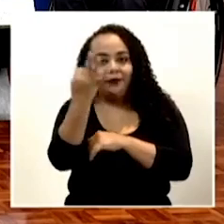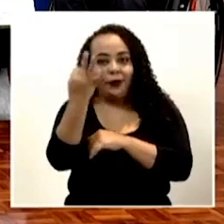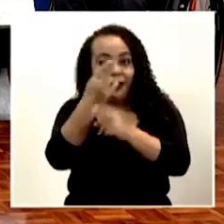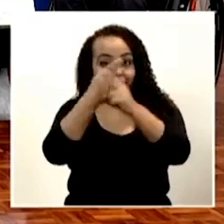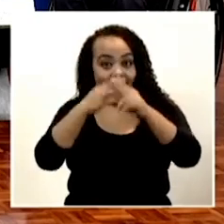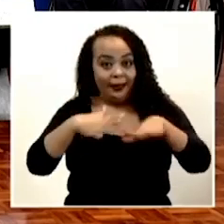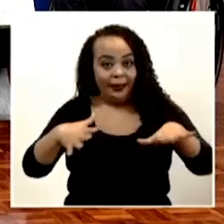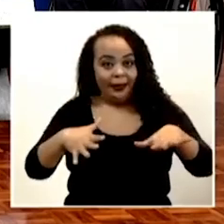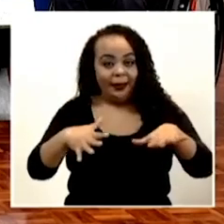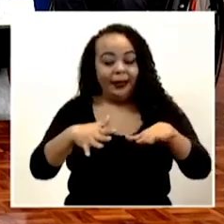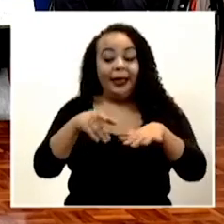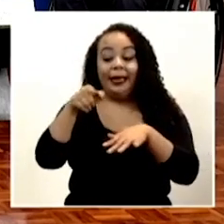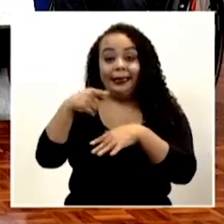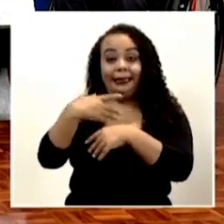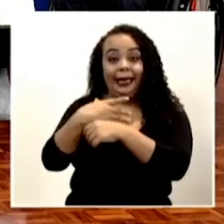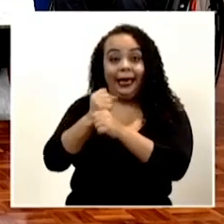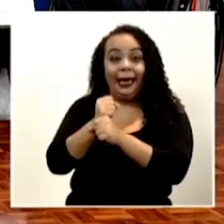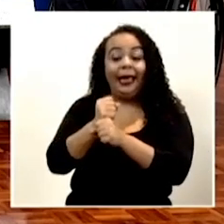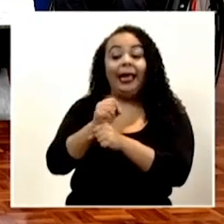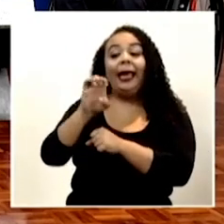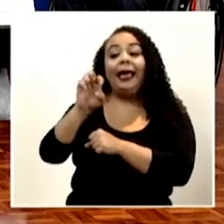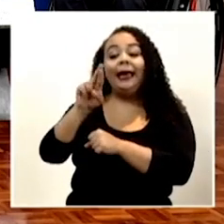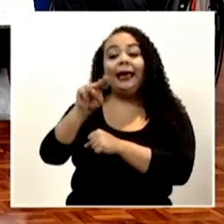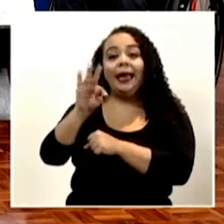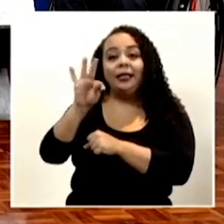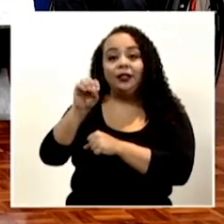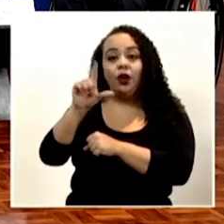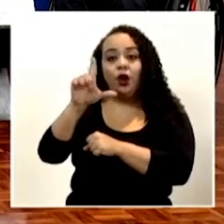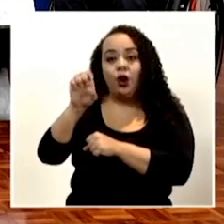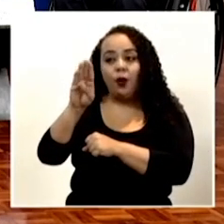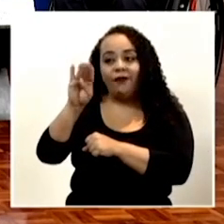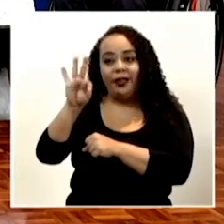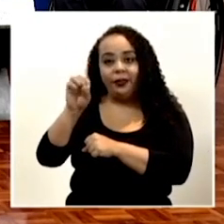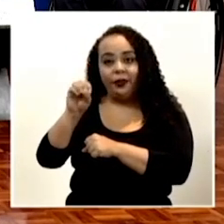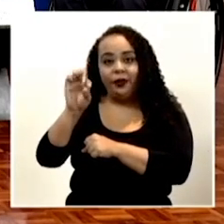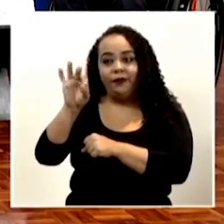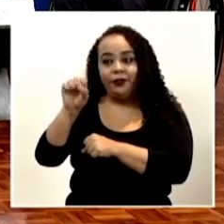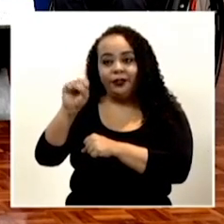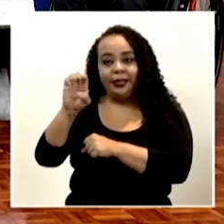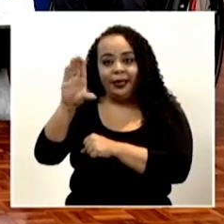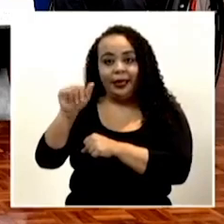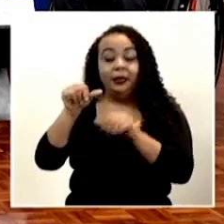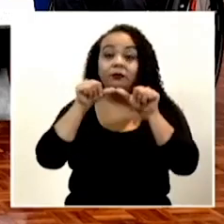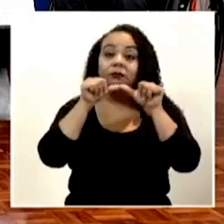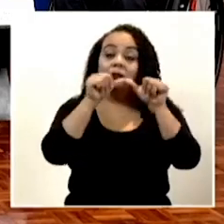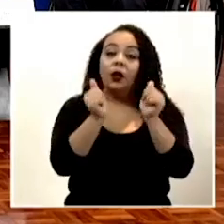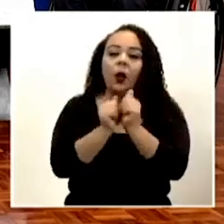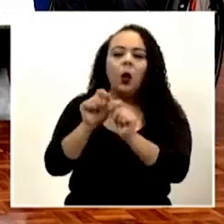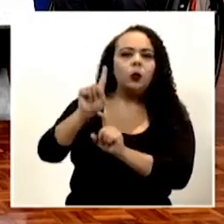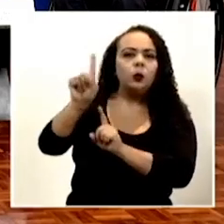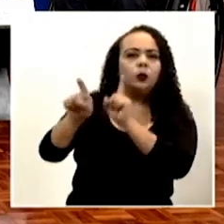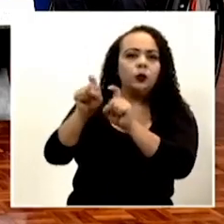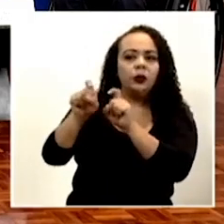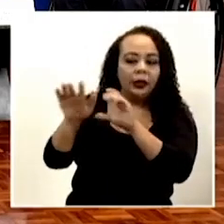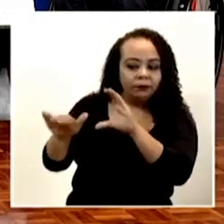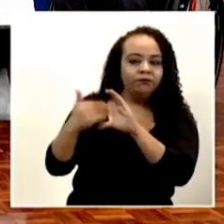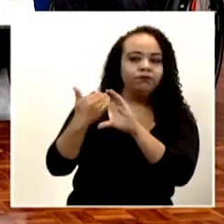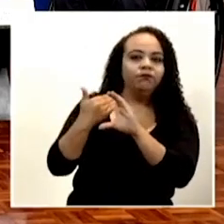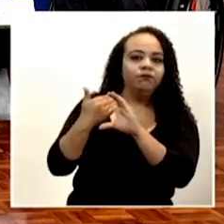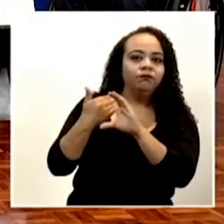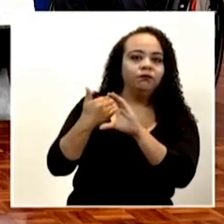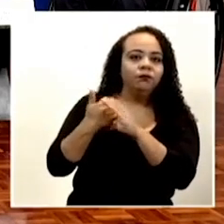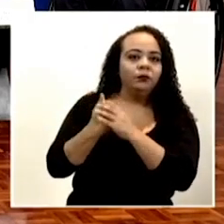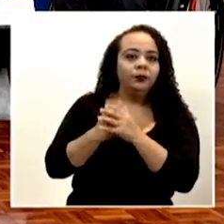maratón que estará realizando el señor Ernesto Lovito Fonseca. Vamos a continuar con las consultas que nos llegan a través